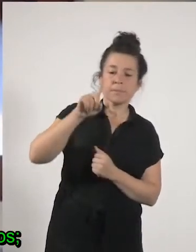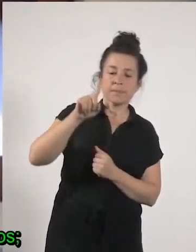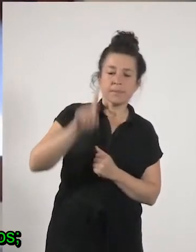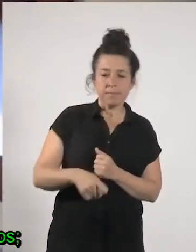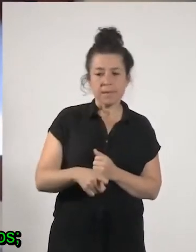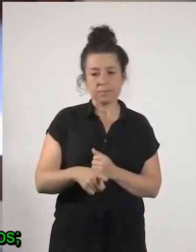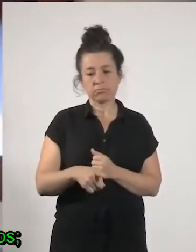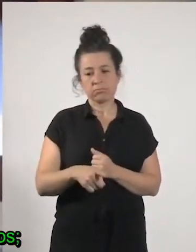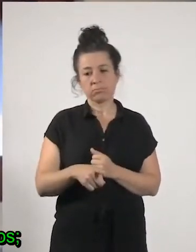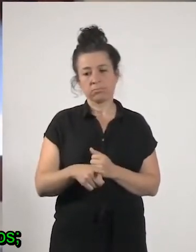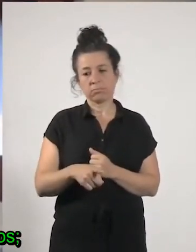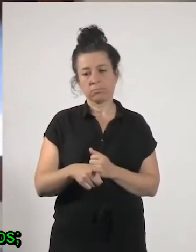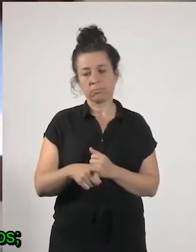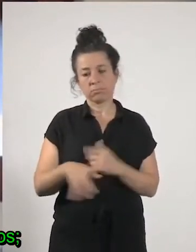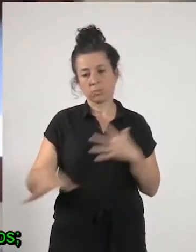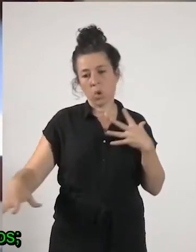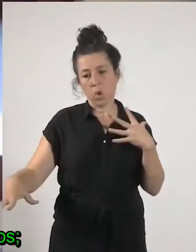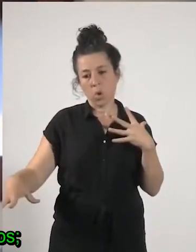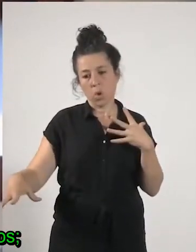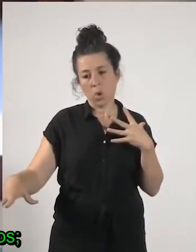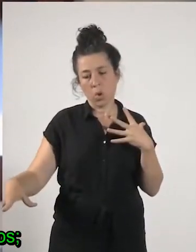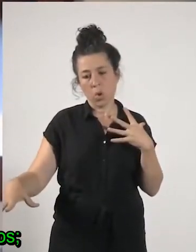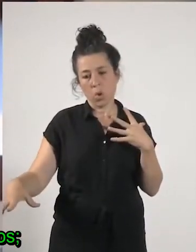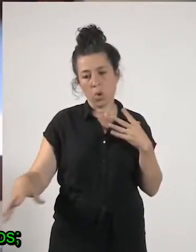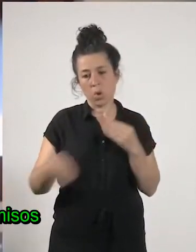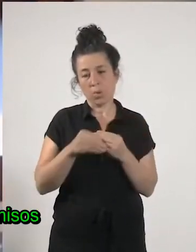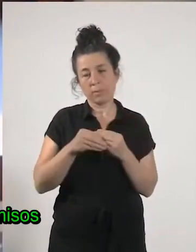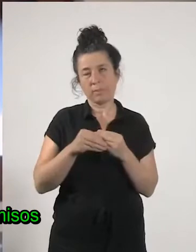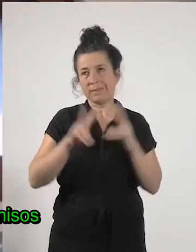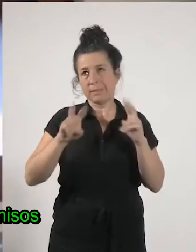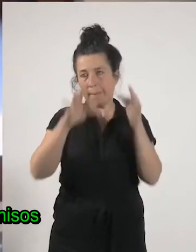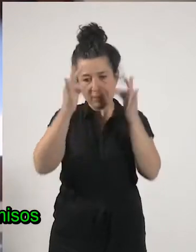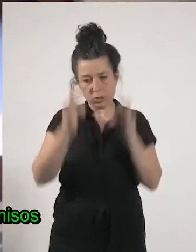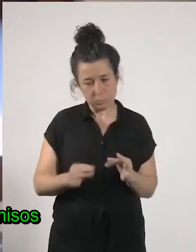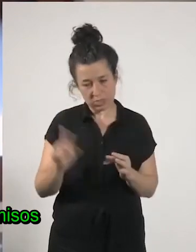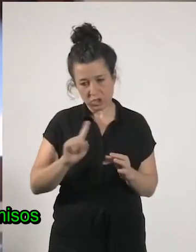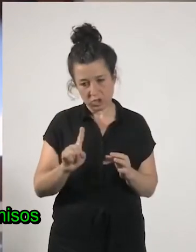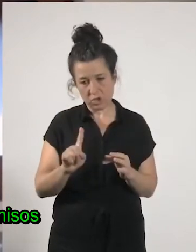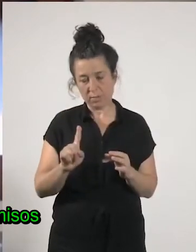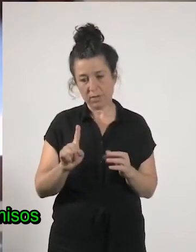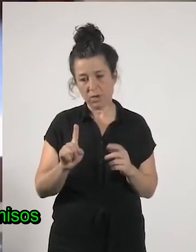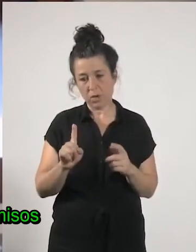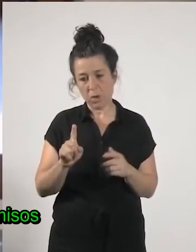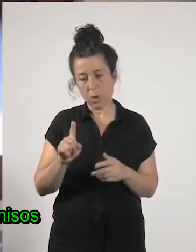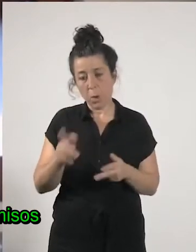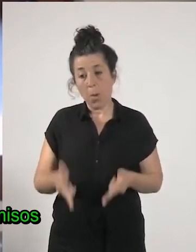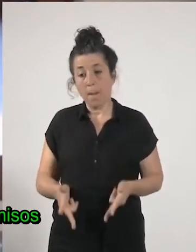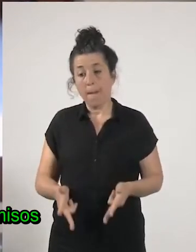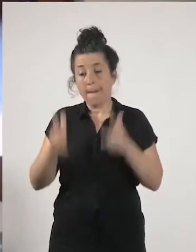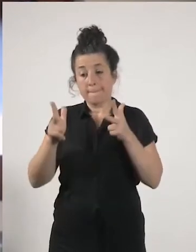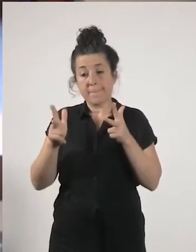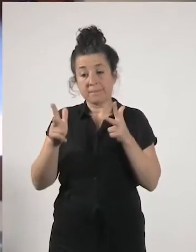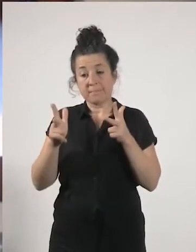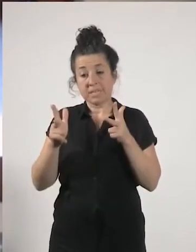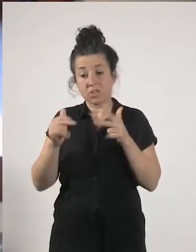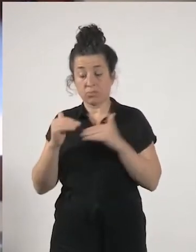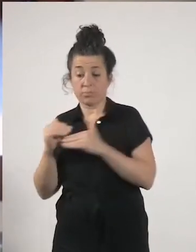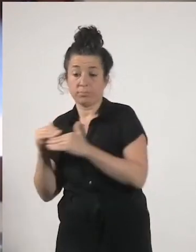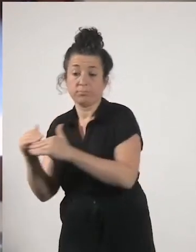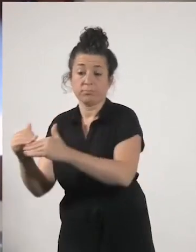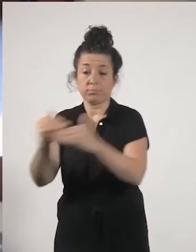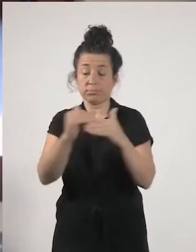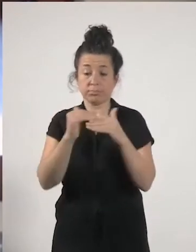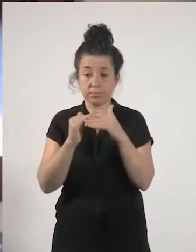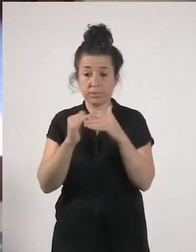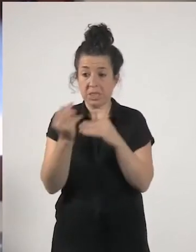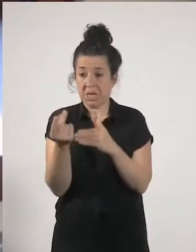bueno completarla esto no tampoco es de los presupuestos completar la equiparación de los permisos no exige ya dinero porque está comprometido para el